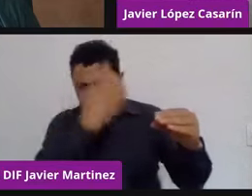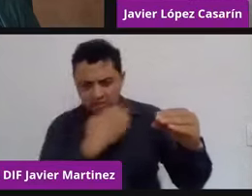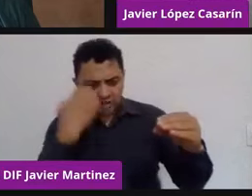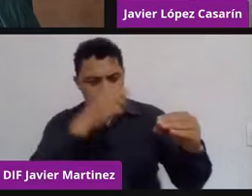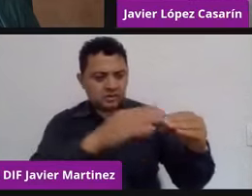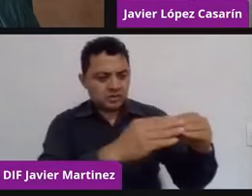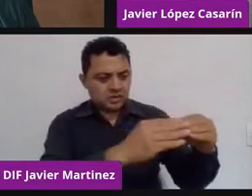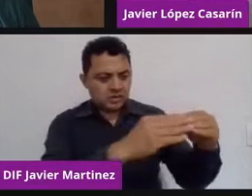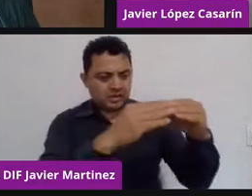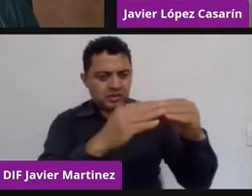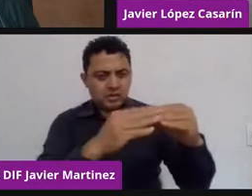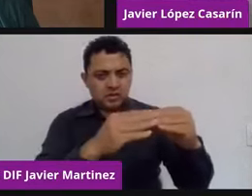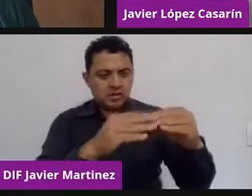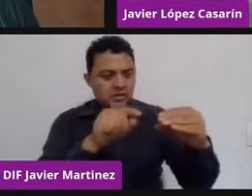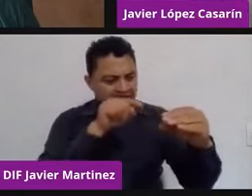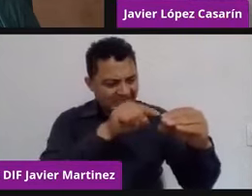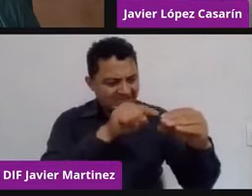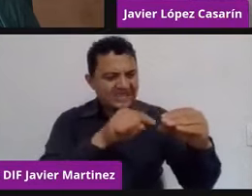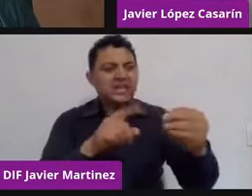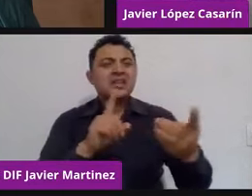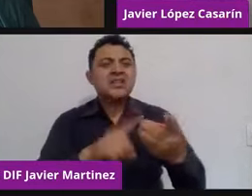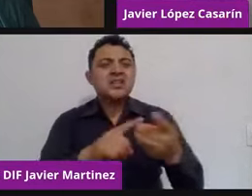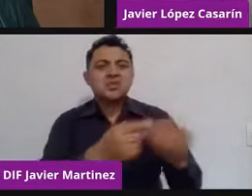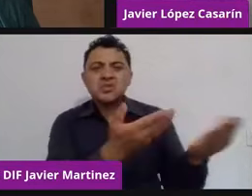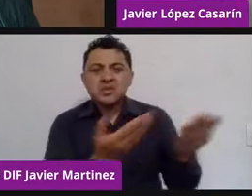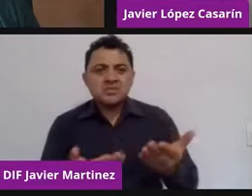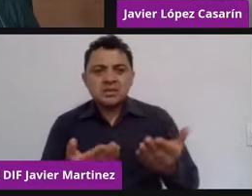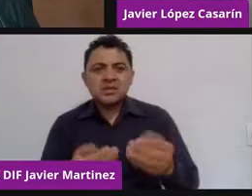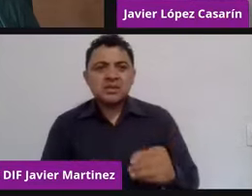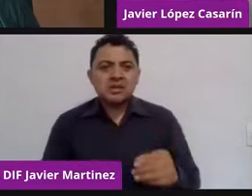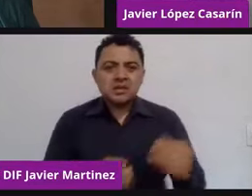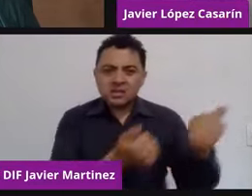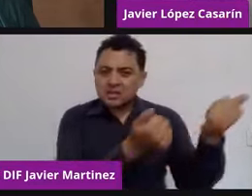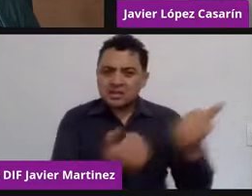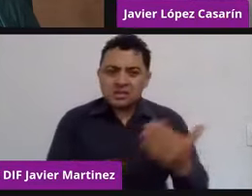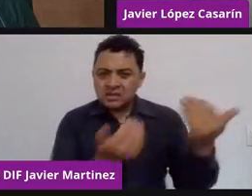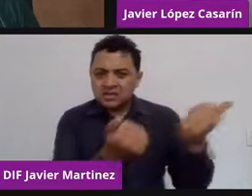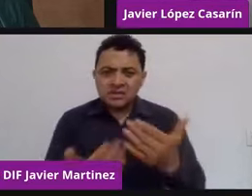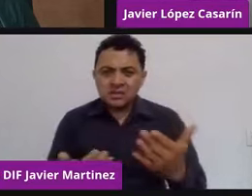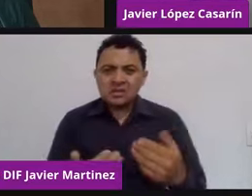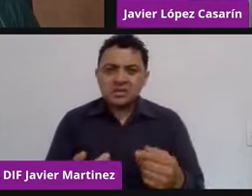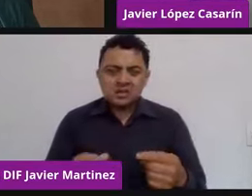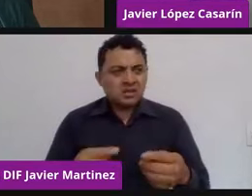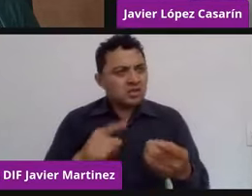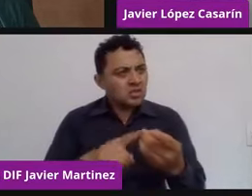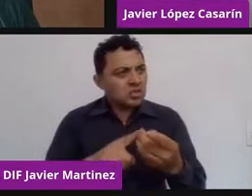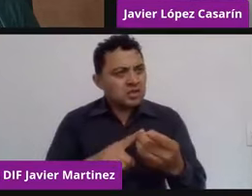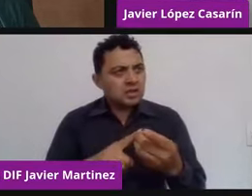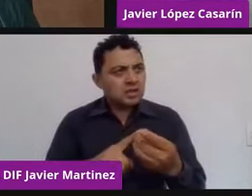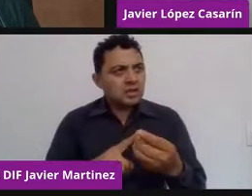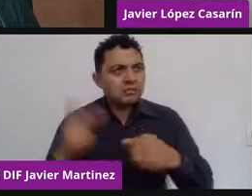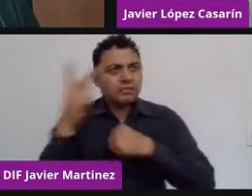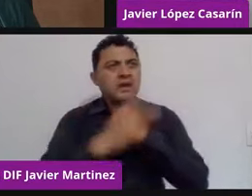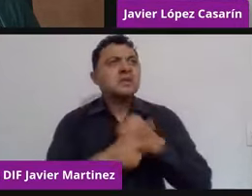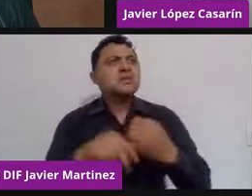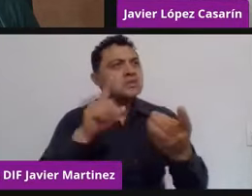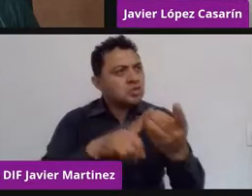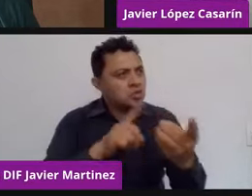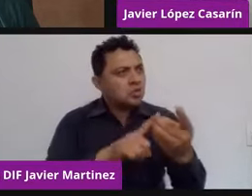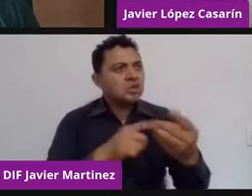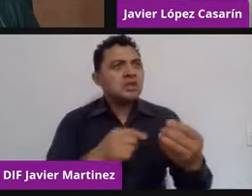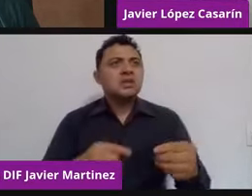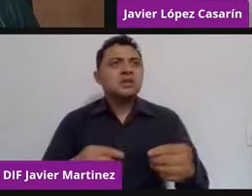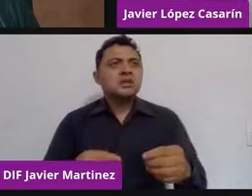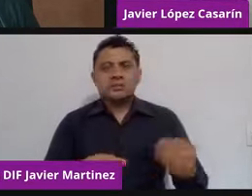llegar aquí el impacto ambiental que está teniendo, nada más por trasladarlo desde esto, me dio en carbonos, pero también